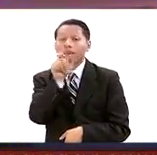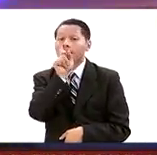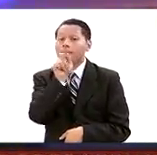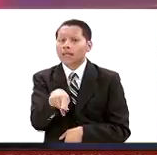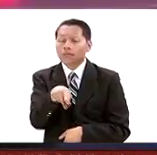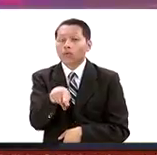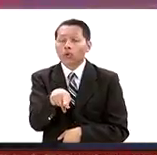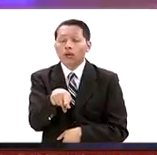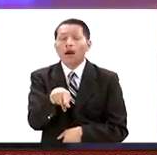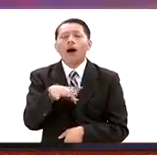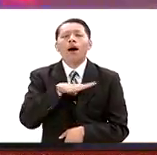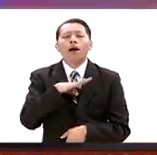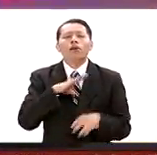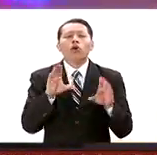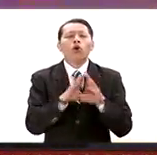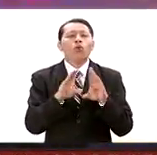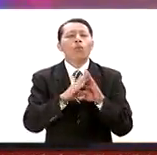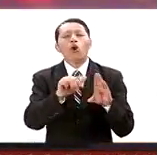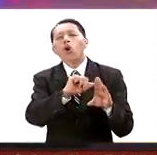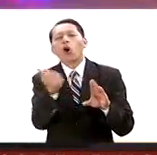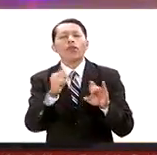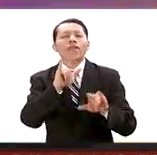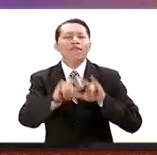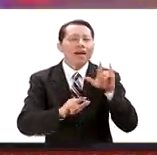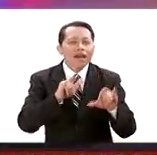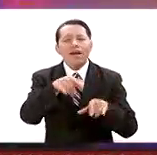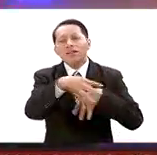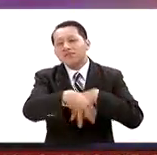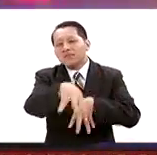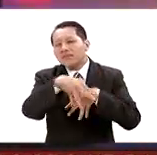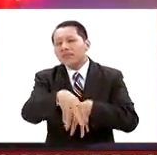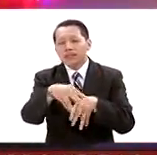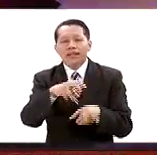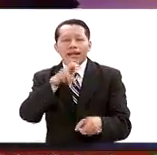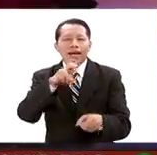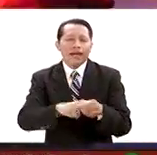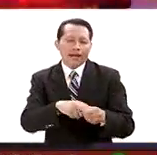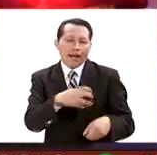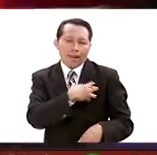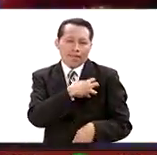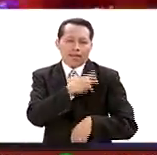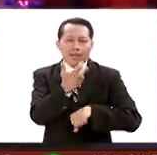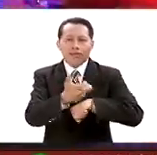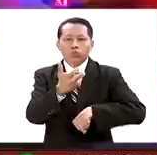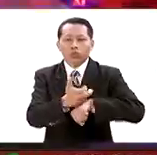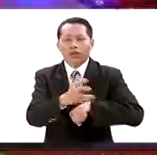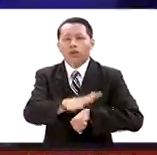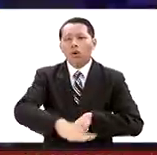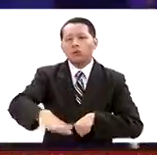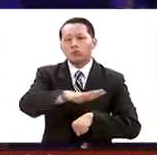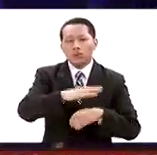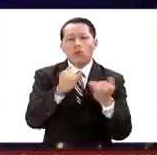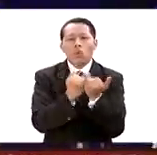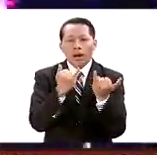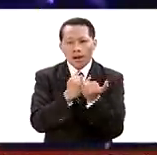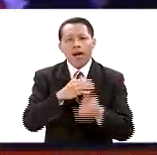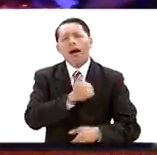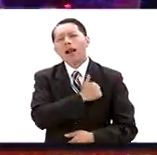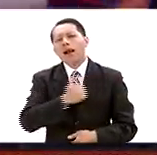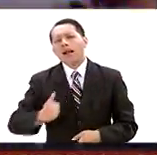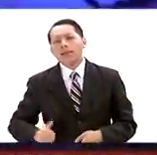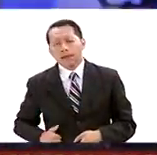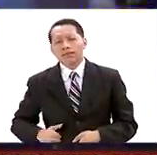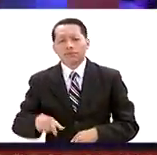se realizaba una feria, un desfile similar aquí en la capital de los Estados Unidos, por lo cual la alcaldesa Muriel